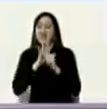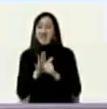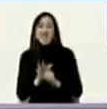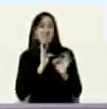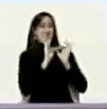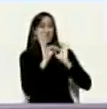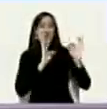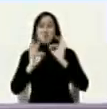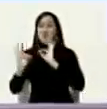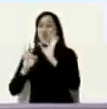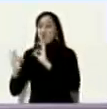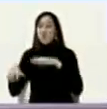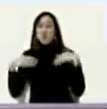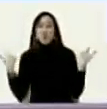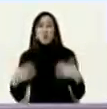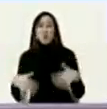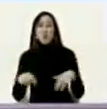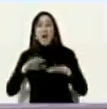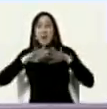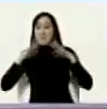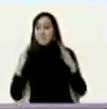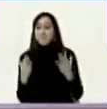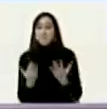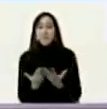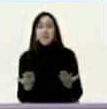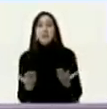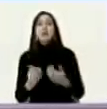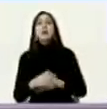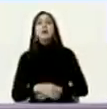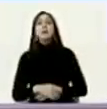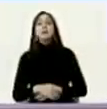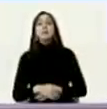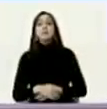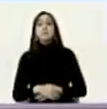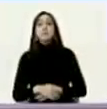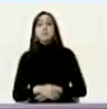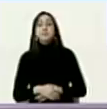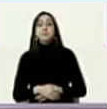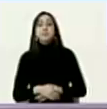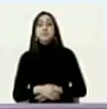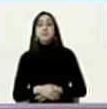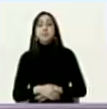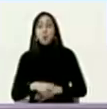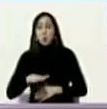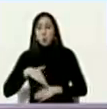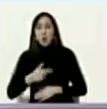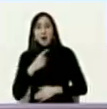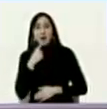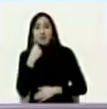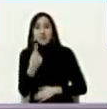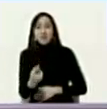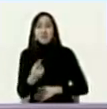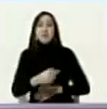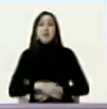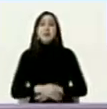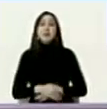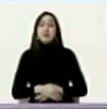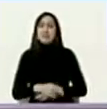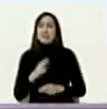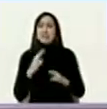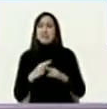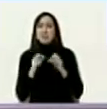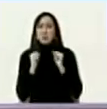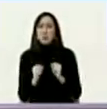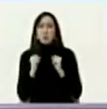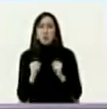más contagiosa que hay en el planeta y pudiéramos decir más dañina más